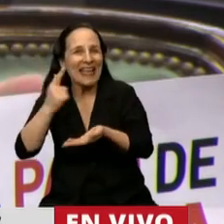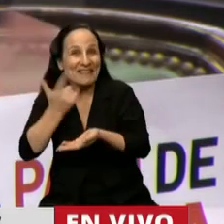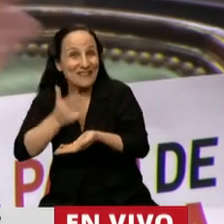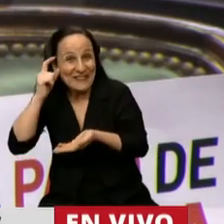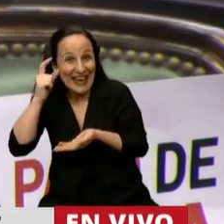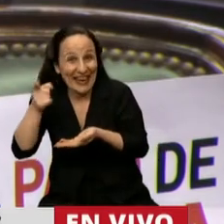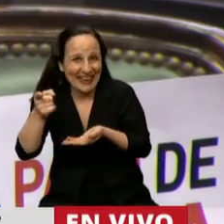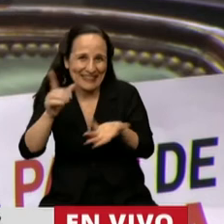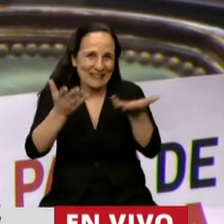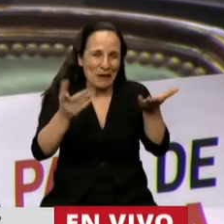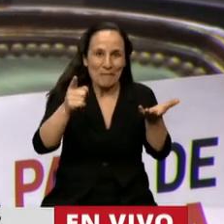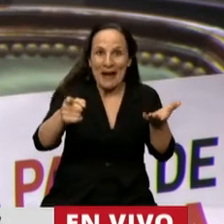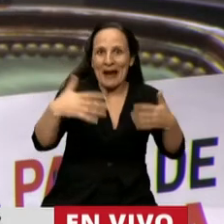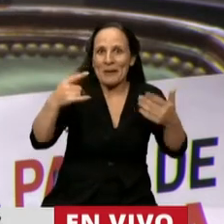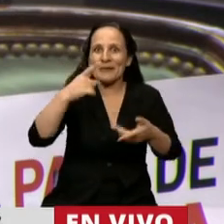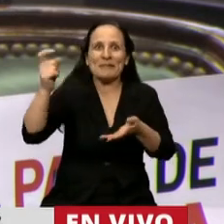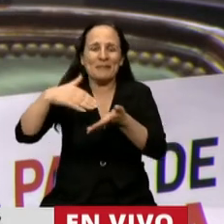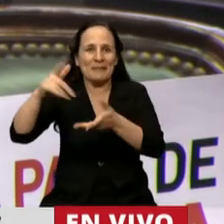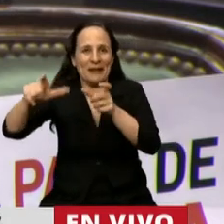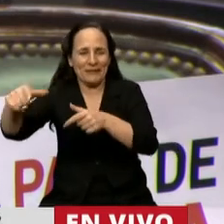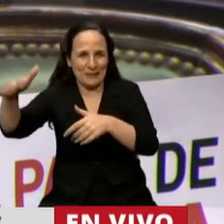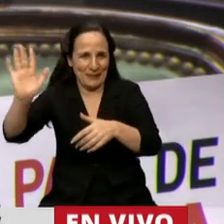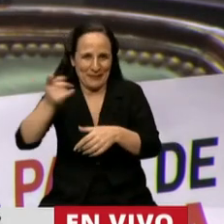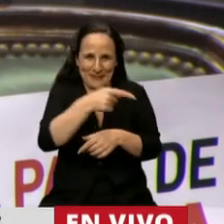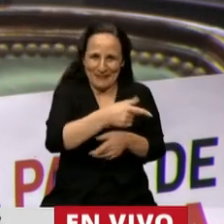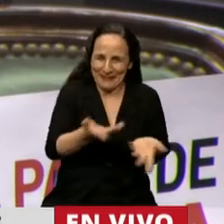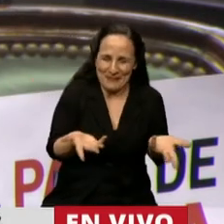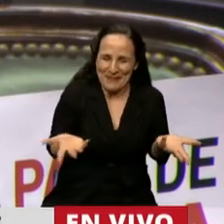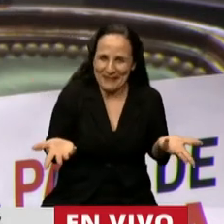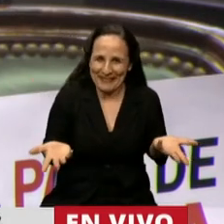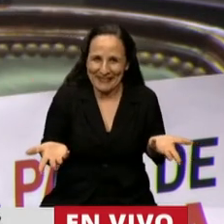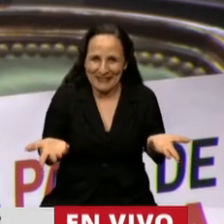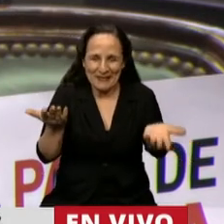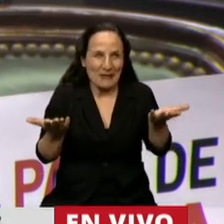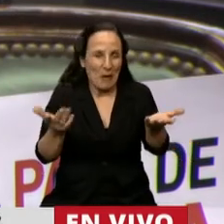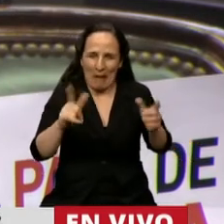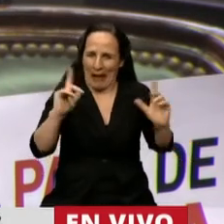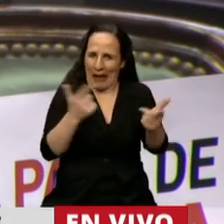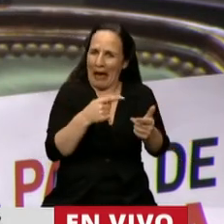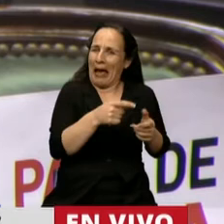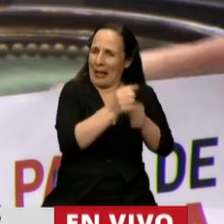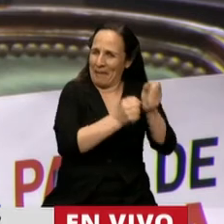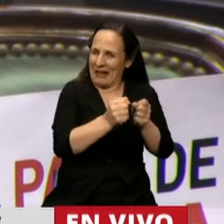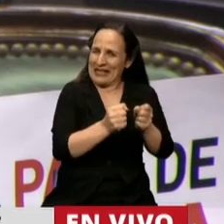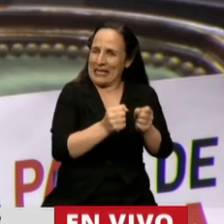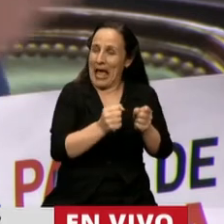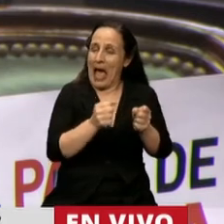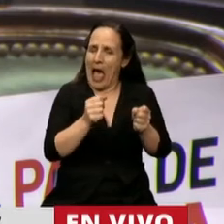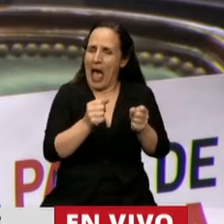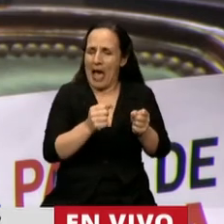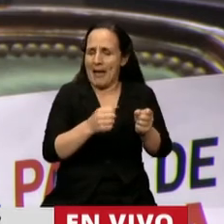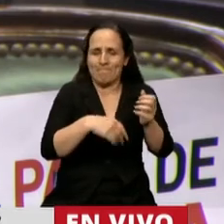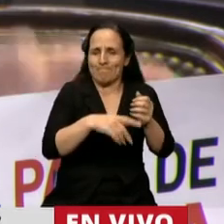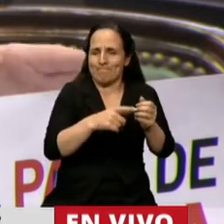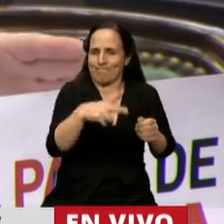oportunidades, 3 veces y media aumentaron sus ganancias durante la pandemia. Sí que supo aprovechar las oportunidades, mientras se hundían las mayorías